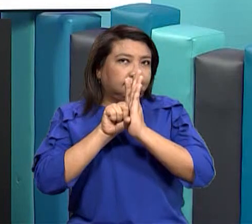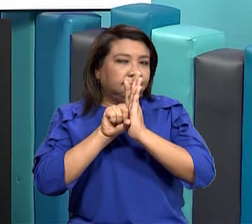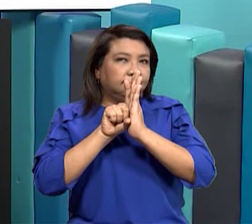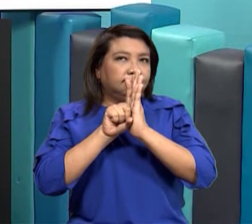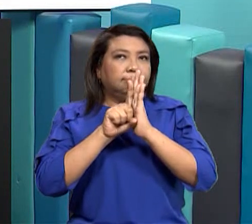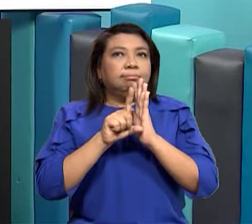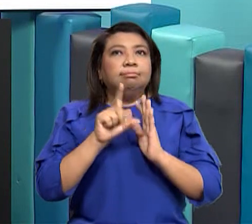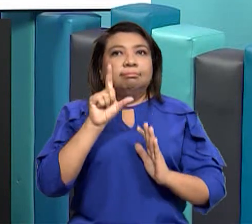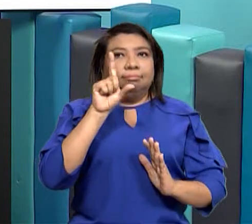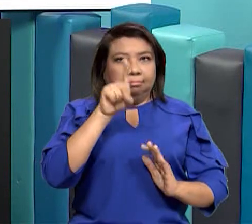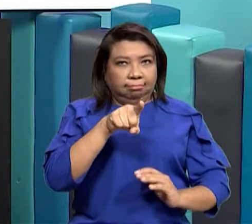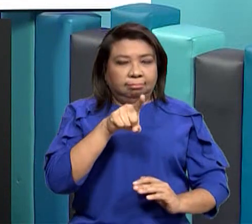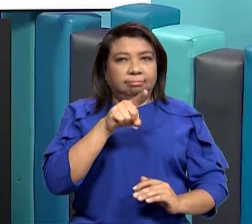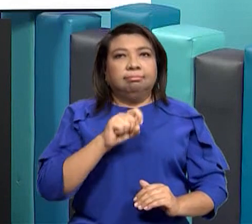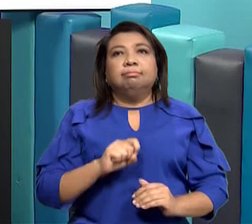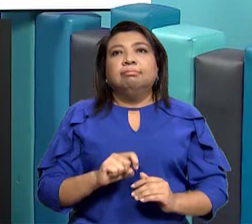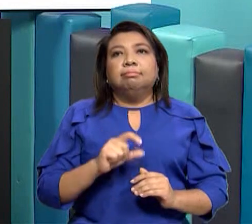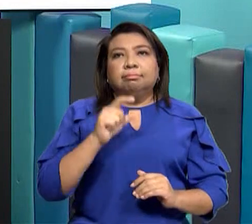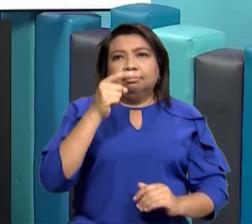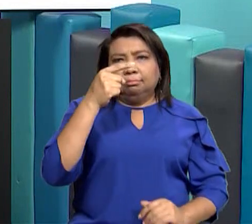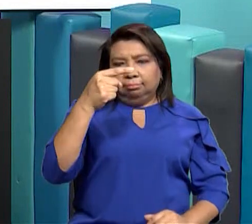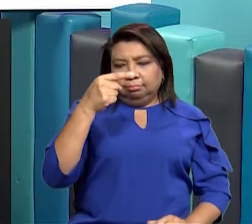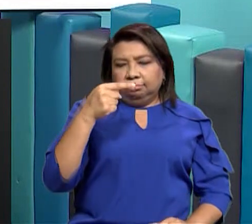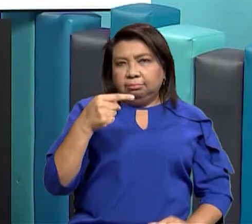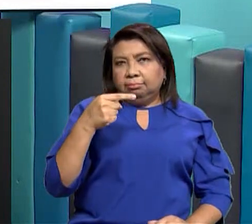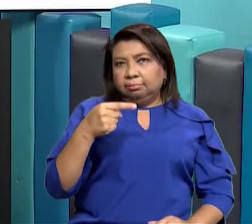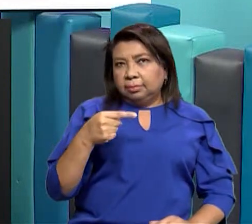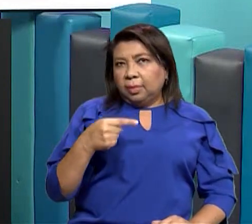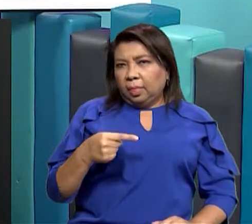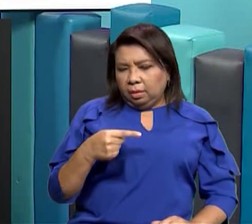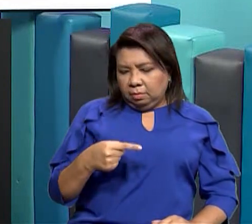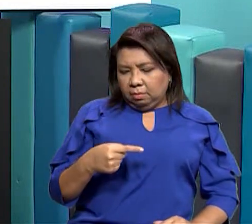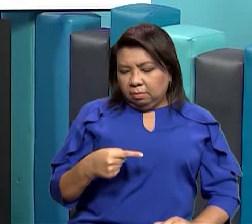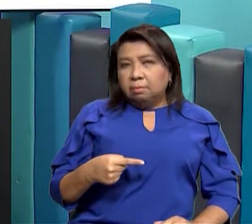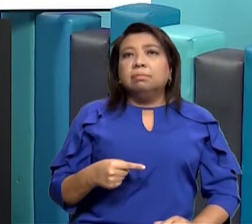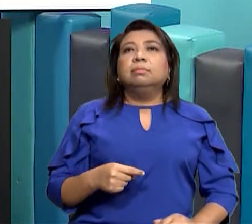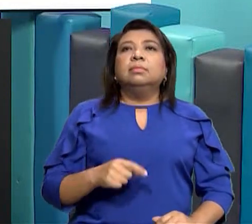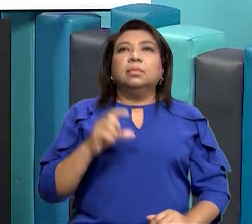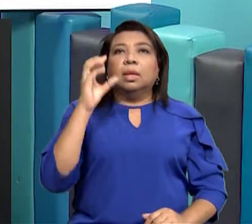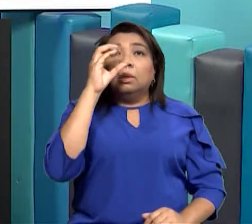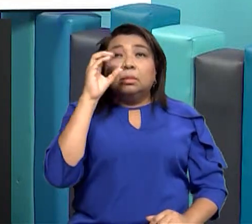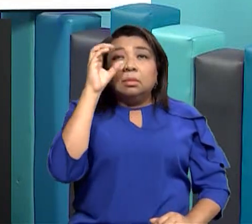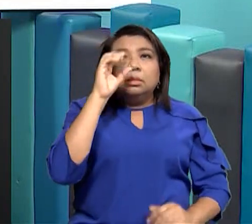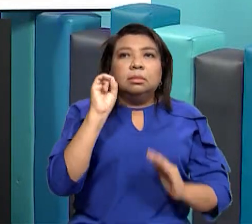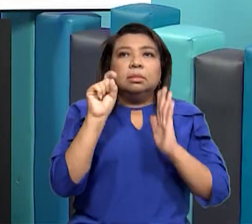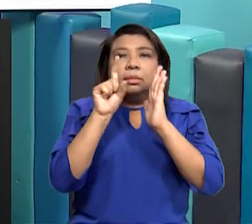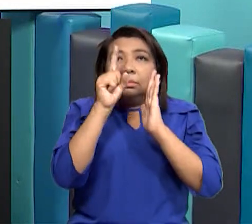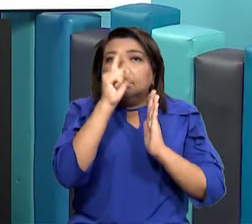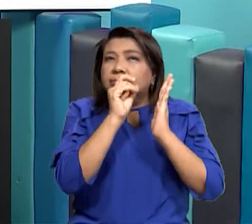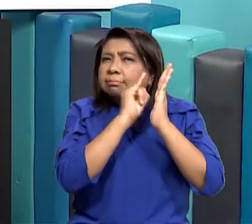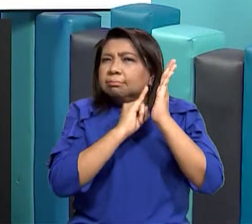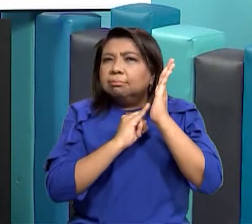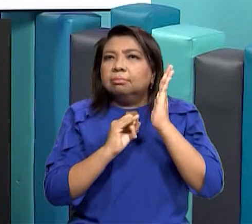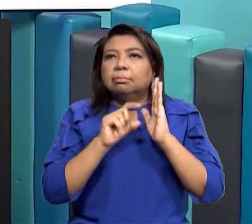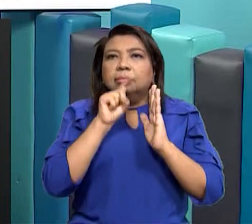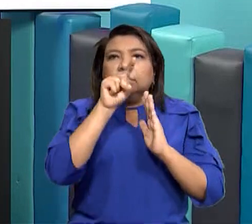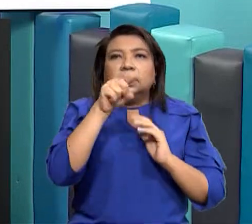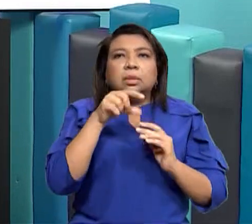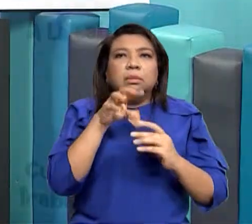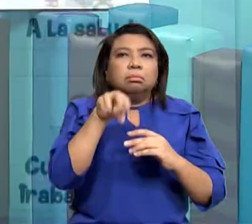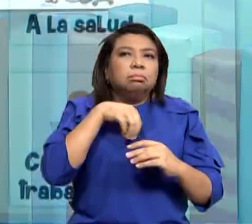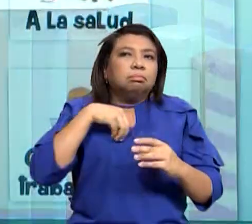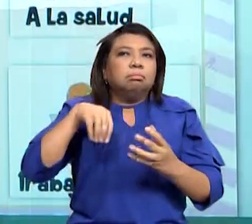y acá abajo están cada una de esas imágenes que debemos poder clasificar para esto la vamos a arrastrar